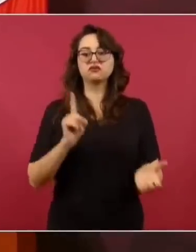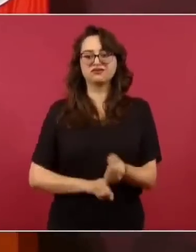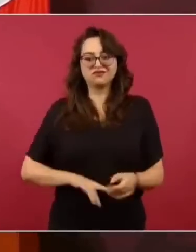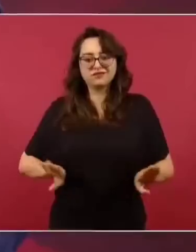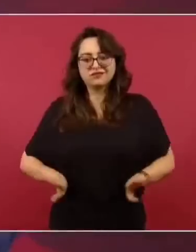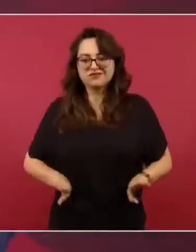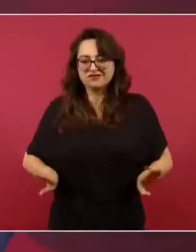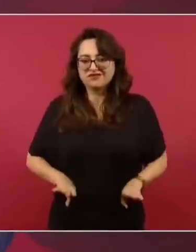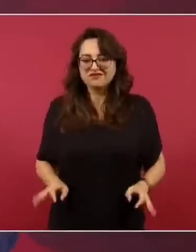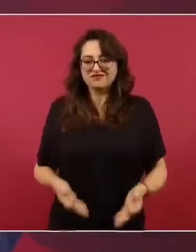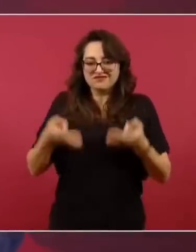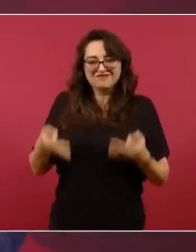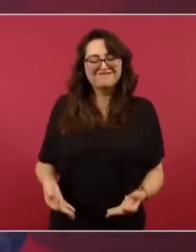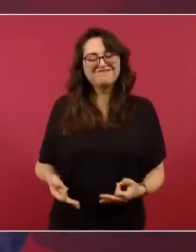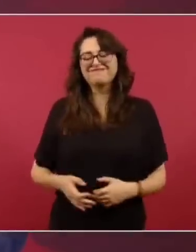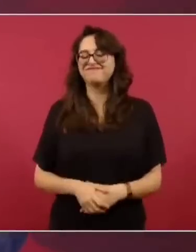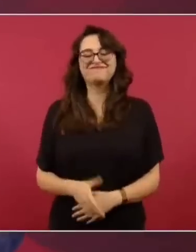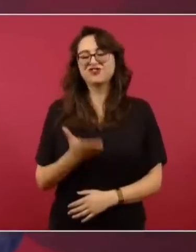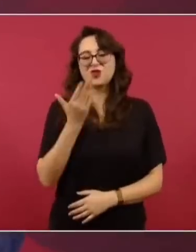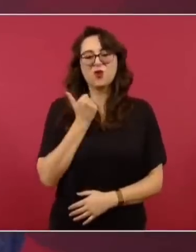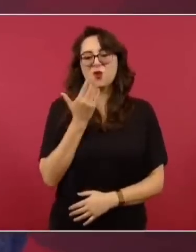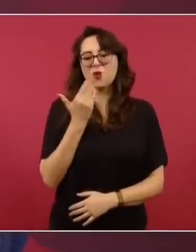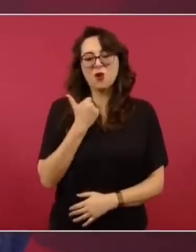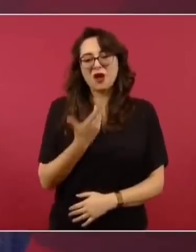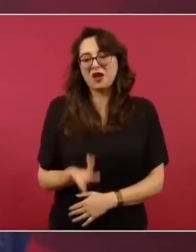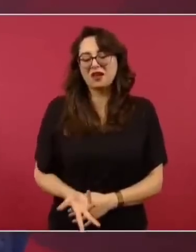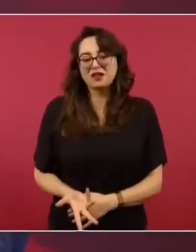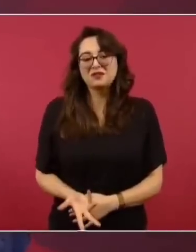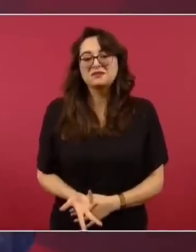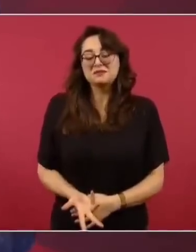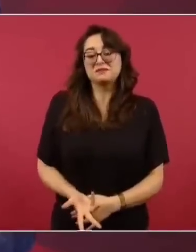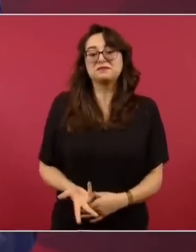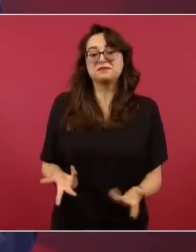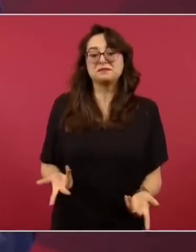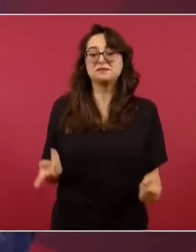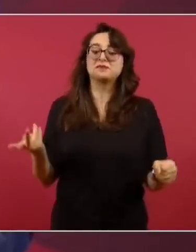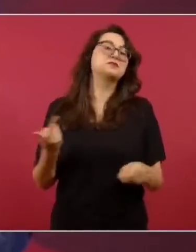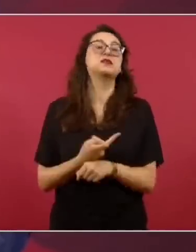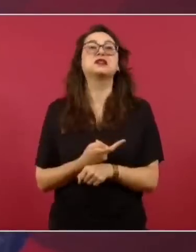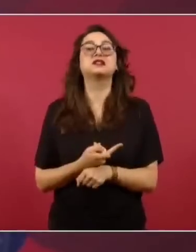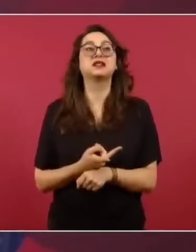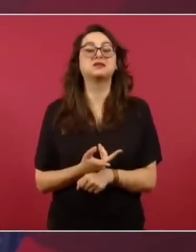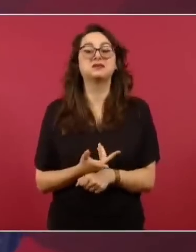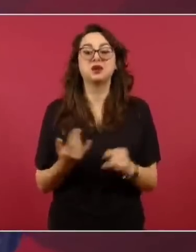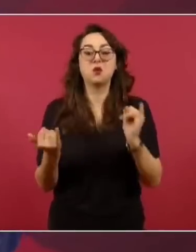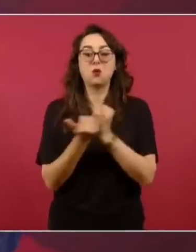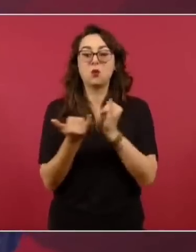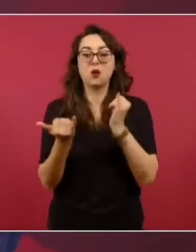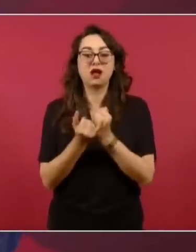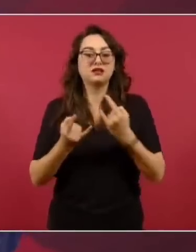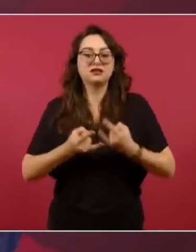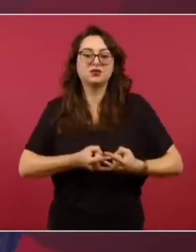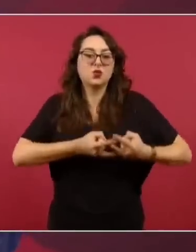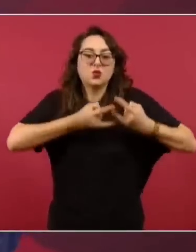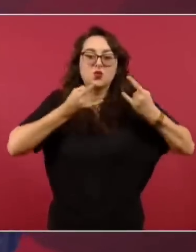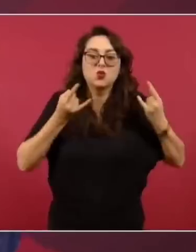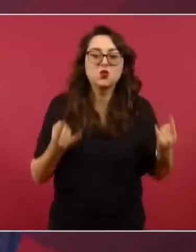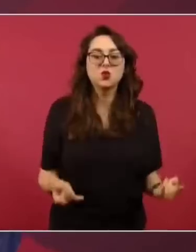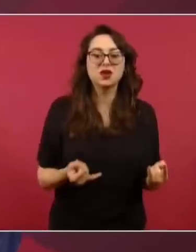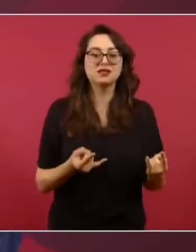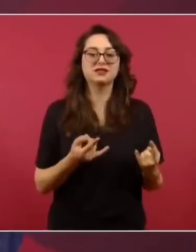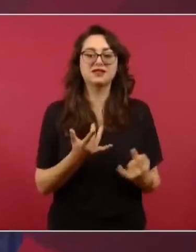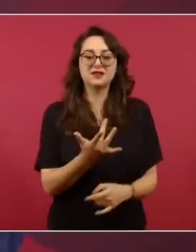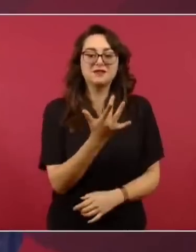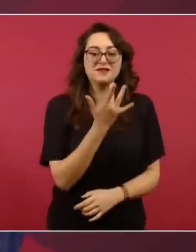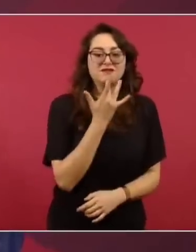así. Sí, es como la fábula, hablando de los sapos, del sapo